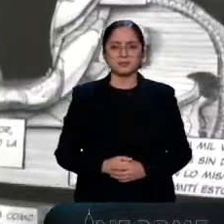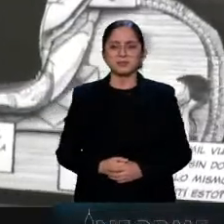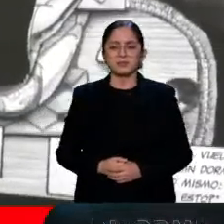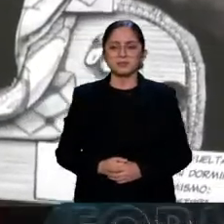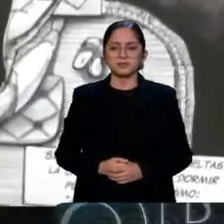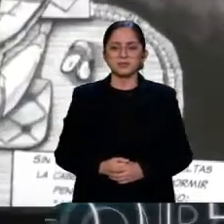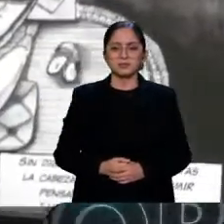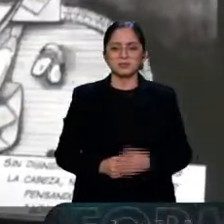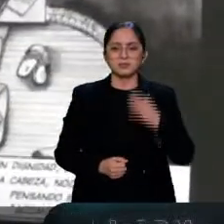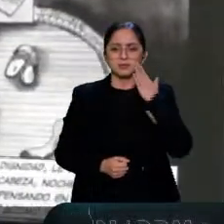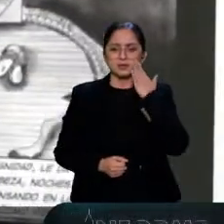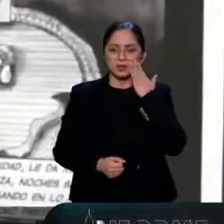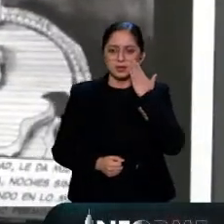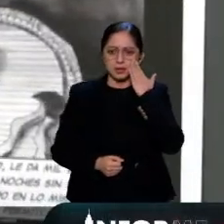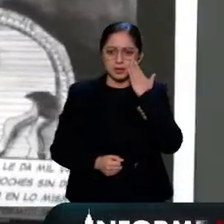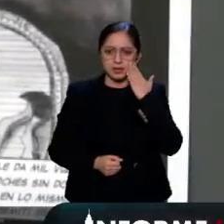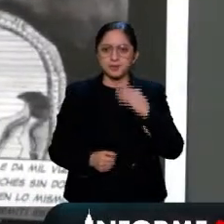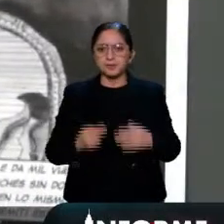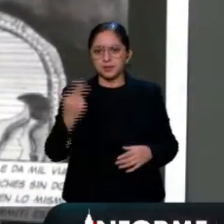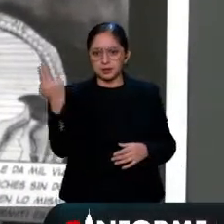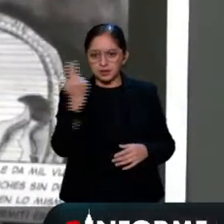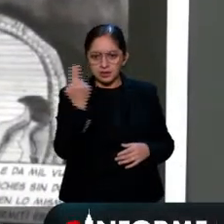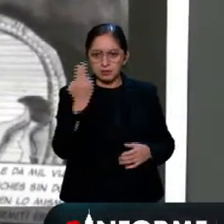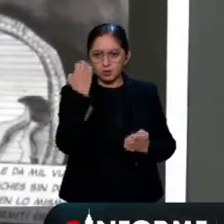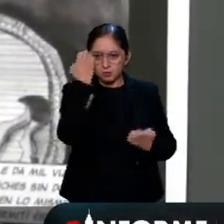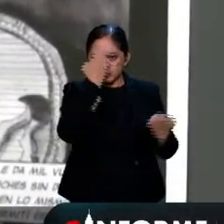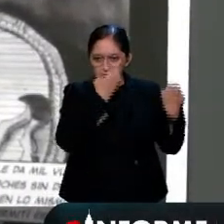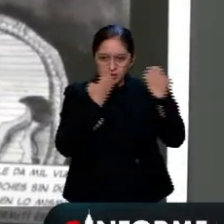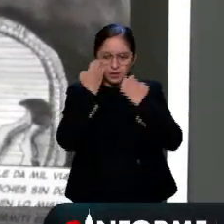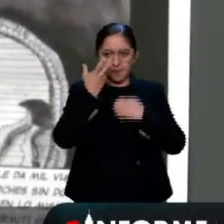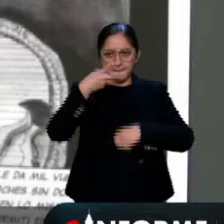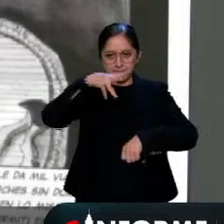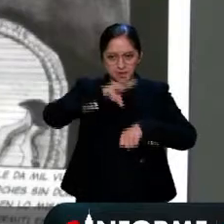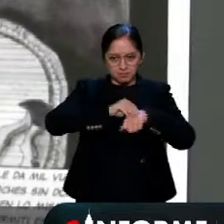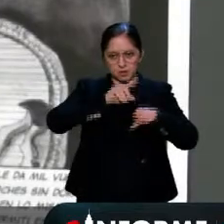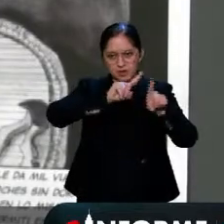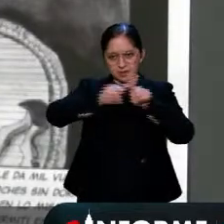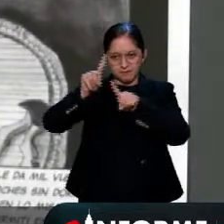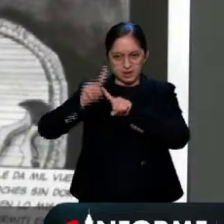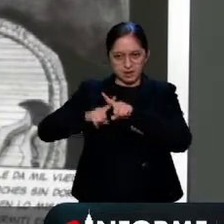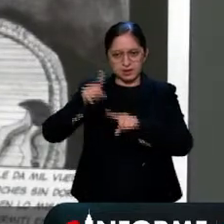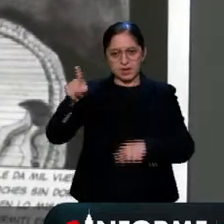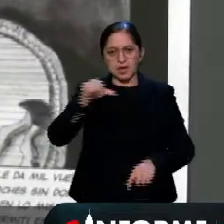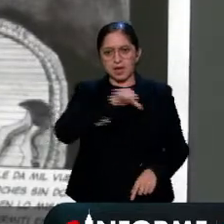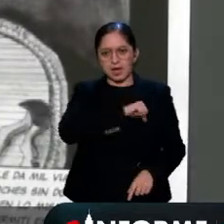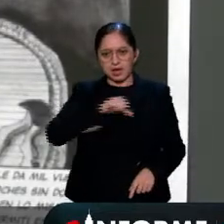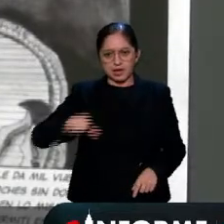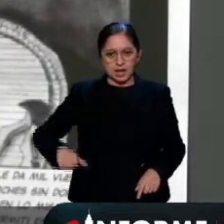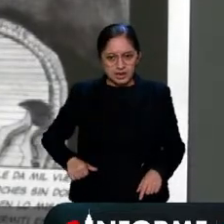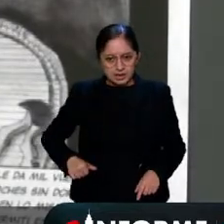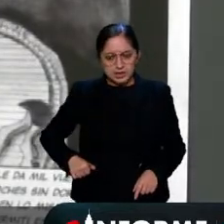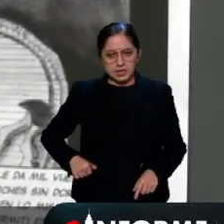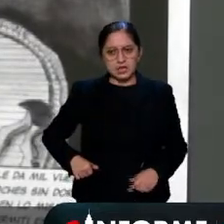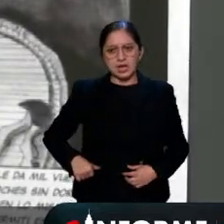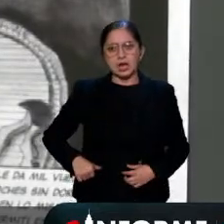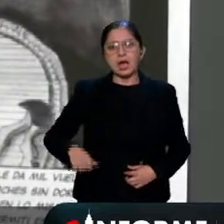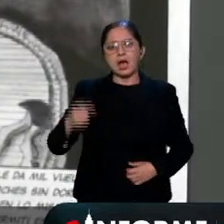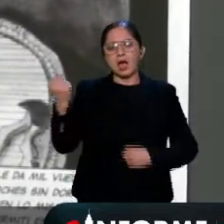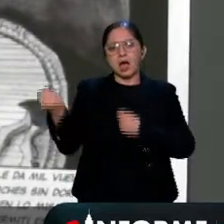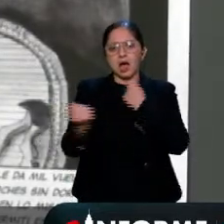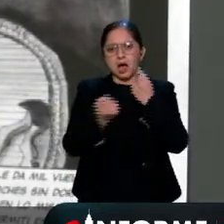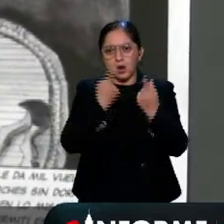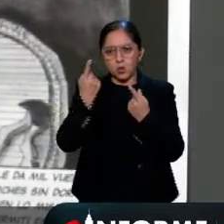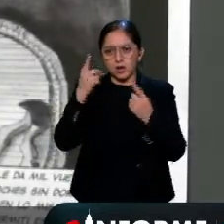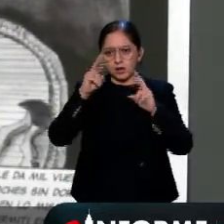la transparencia para los permisos en alcaldías muchas veces hay sectores culturales